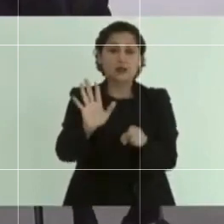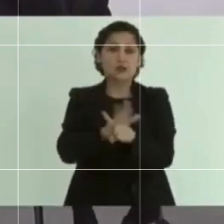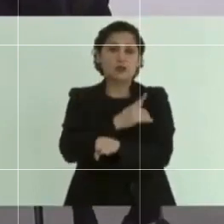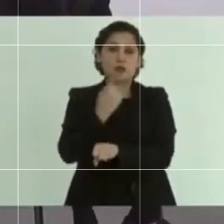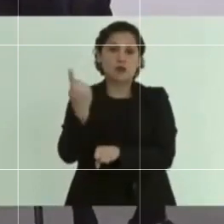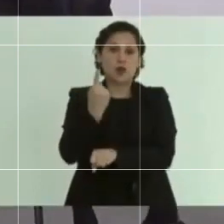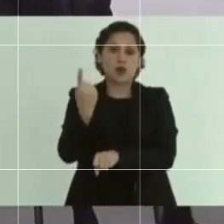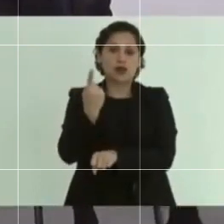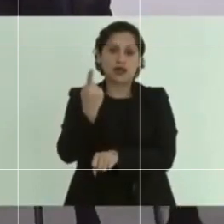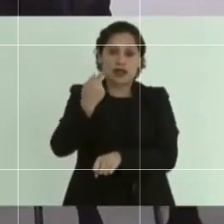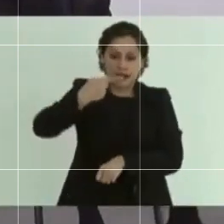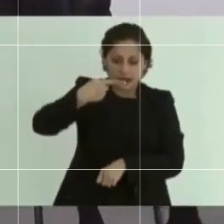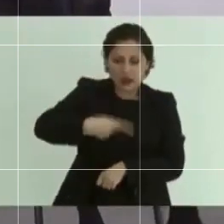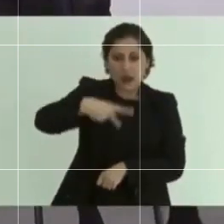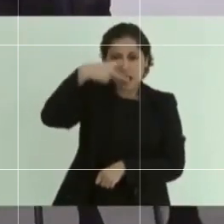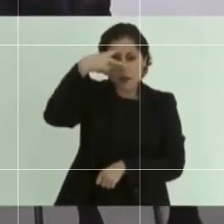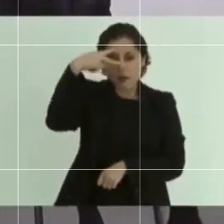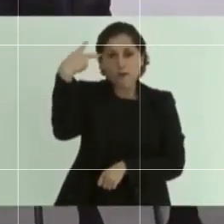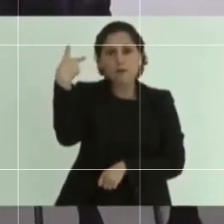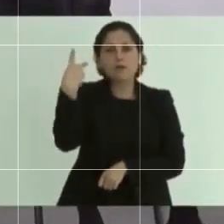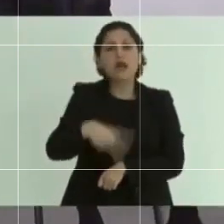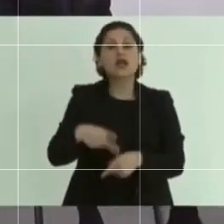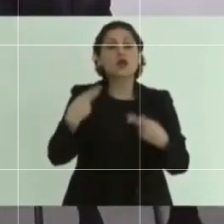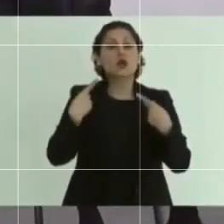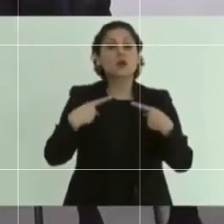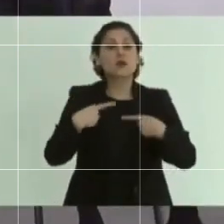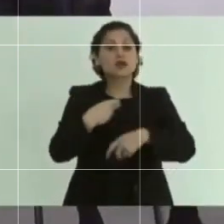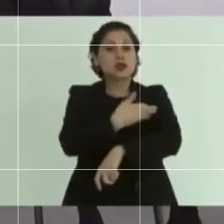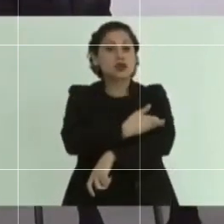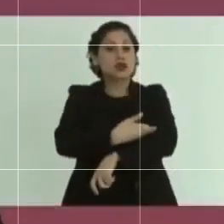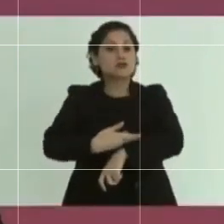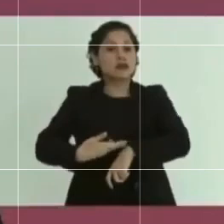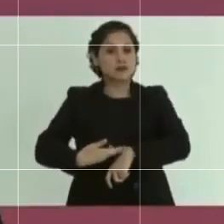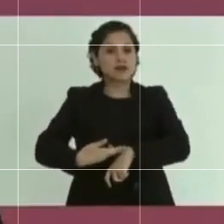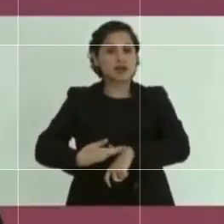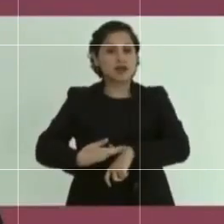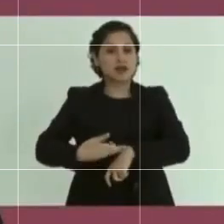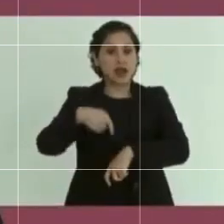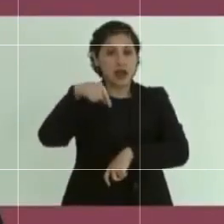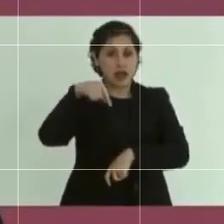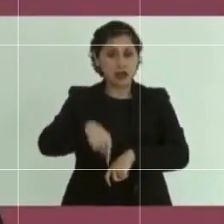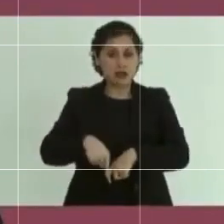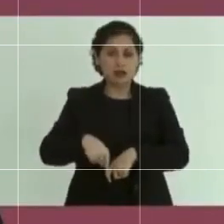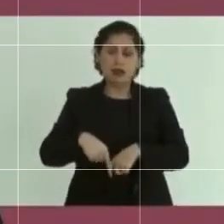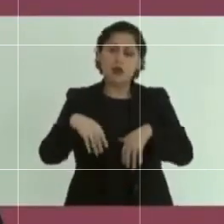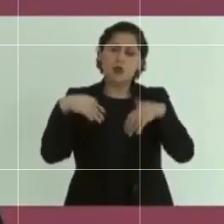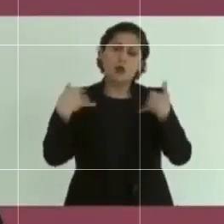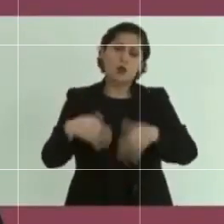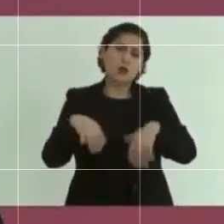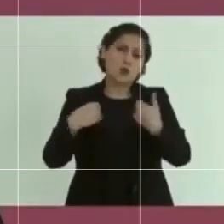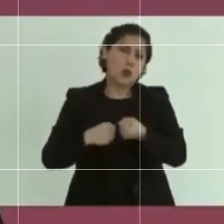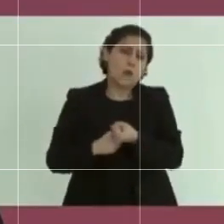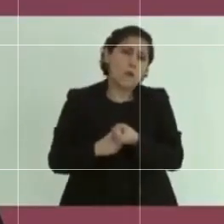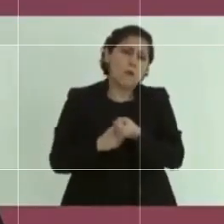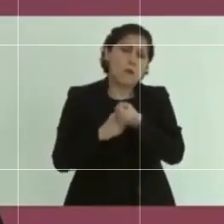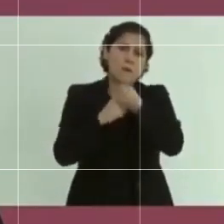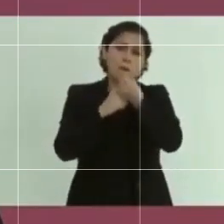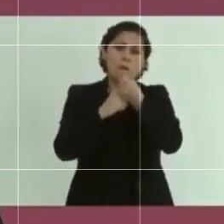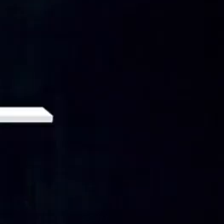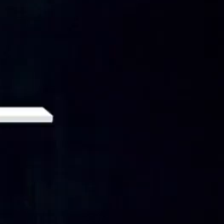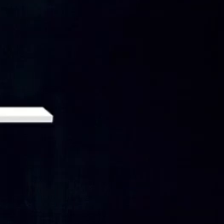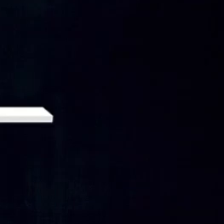mexicana es la institución más importante de seguridad social que existe.